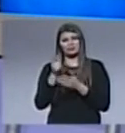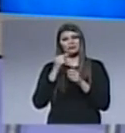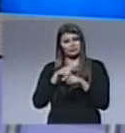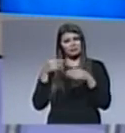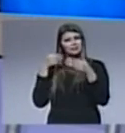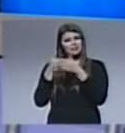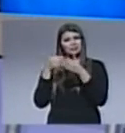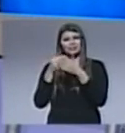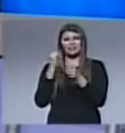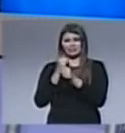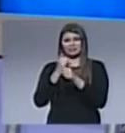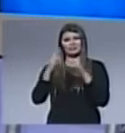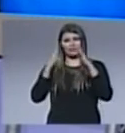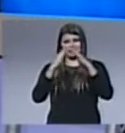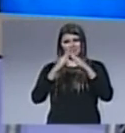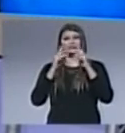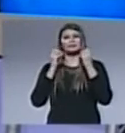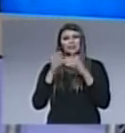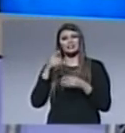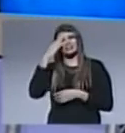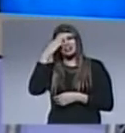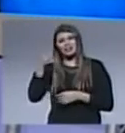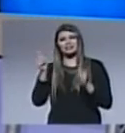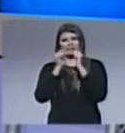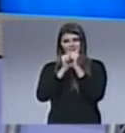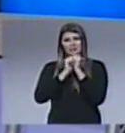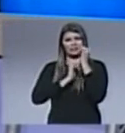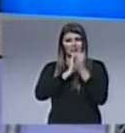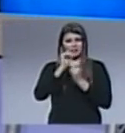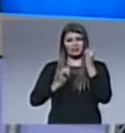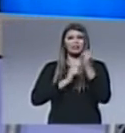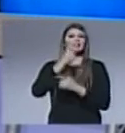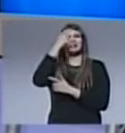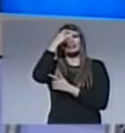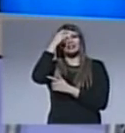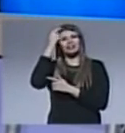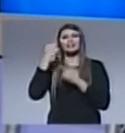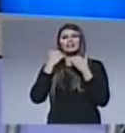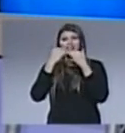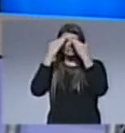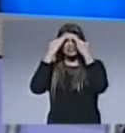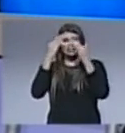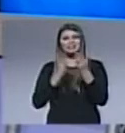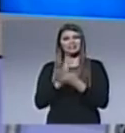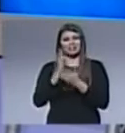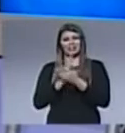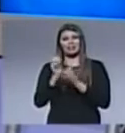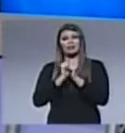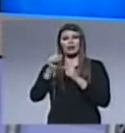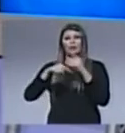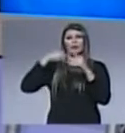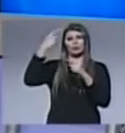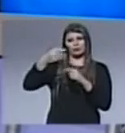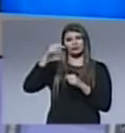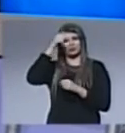de tu casa muchísimas gracias por estar con nosotros en Noticiero Cristiano les agradecemos por compartir siempre con nosotros les esperamos el